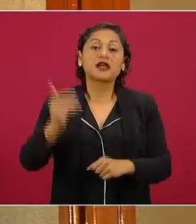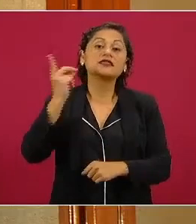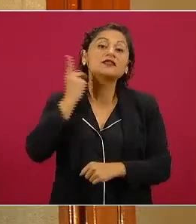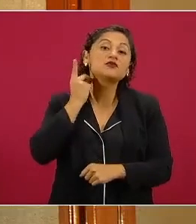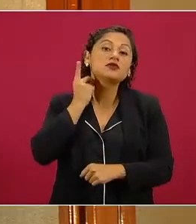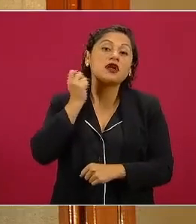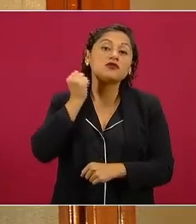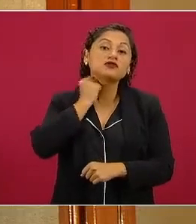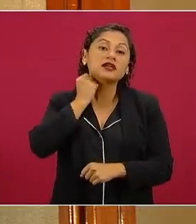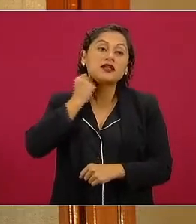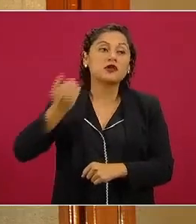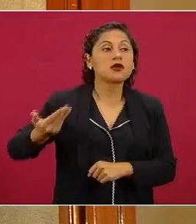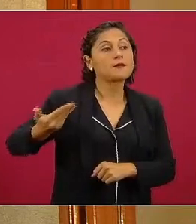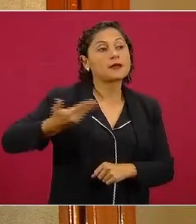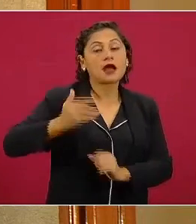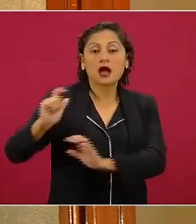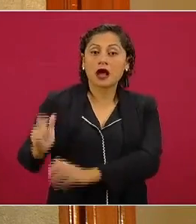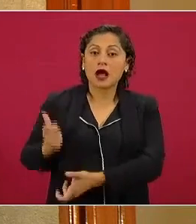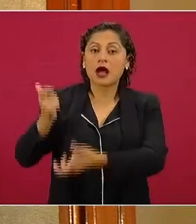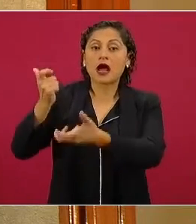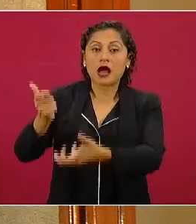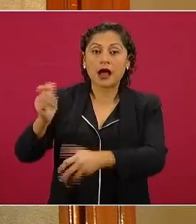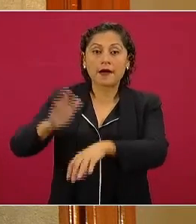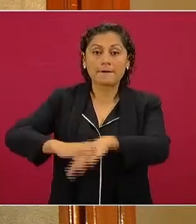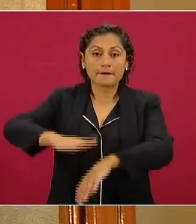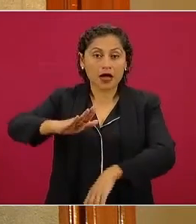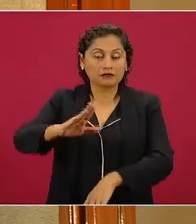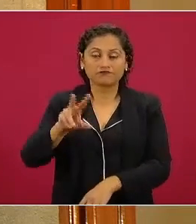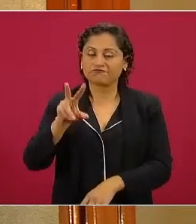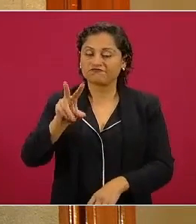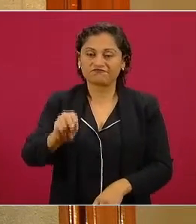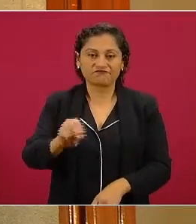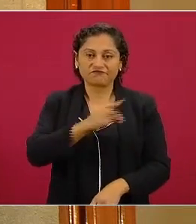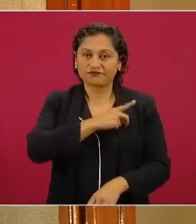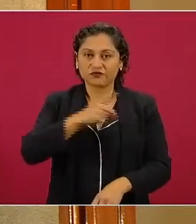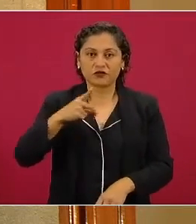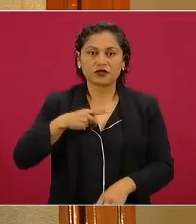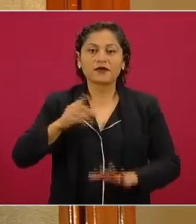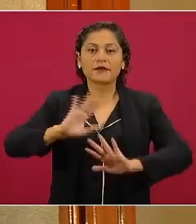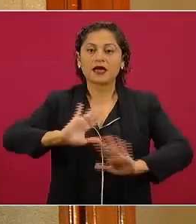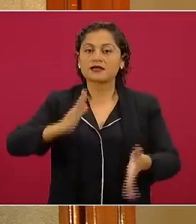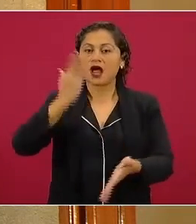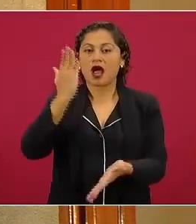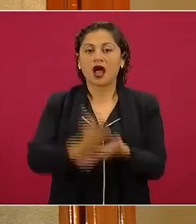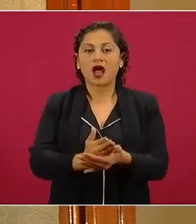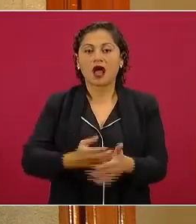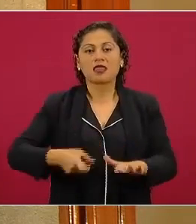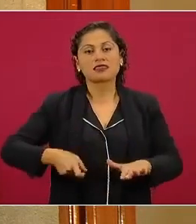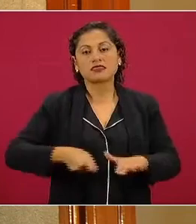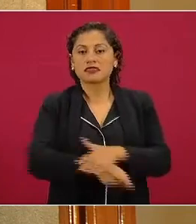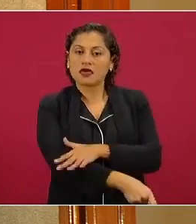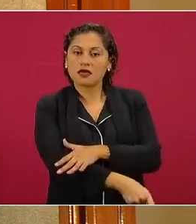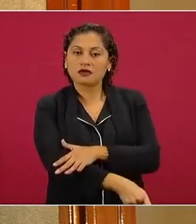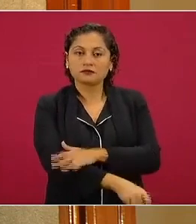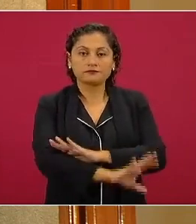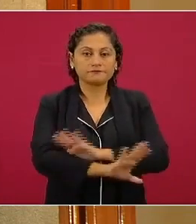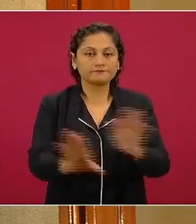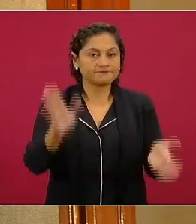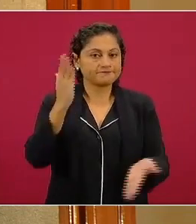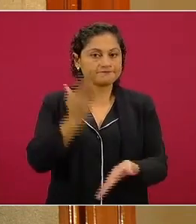se acabará la vergonzosa práctica de los llamados moches se terminó